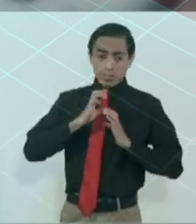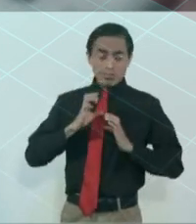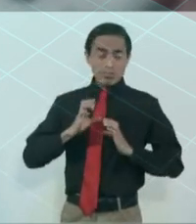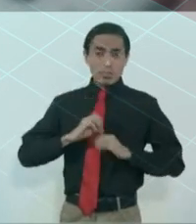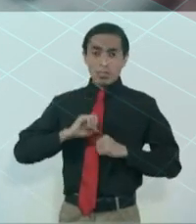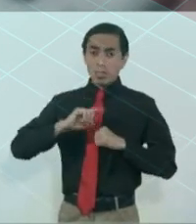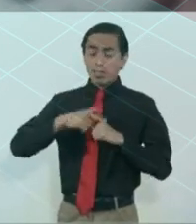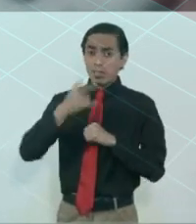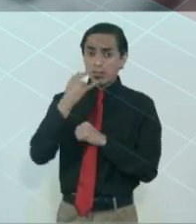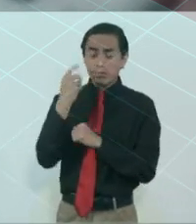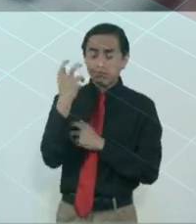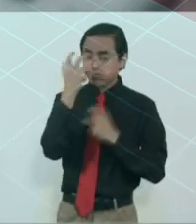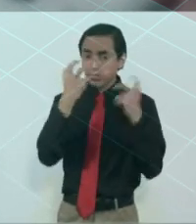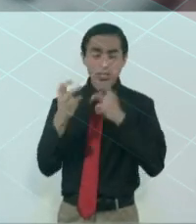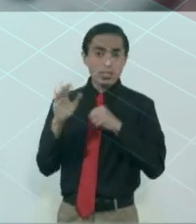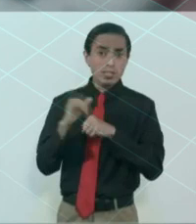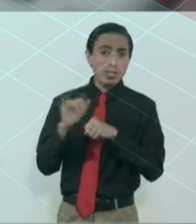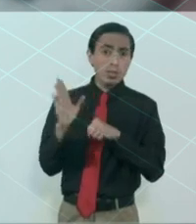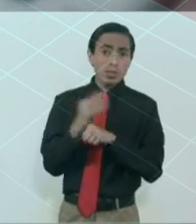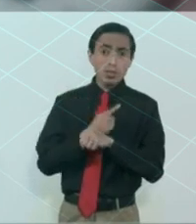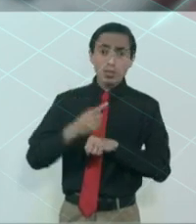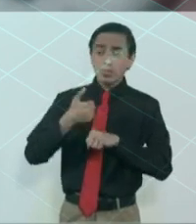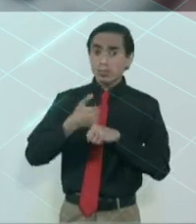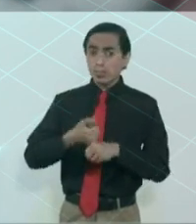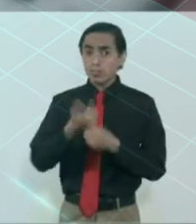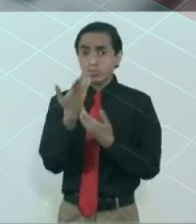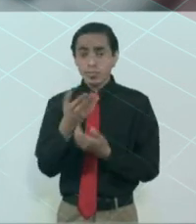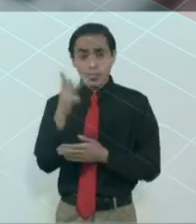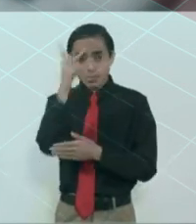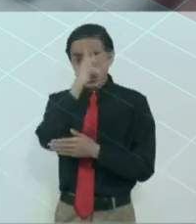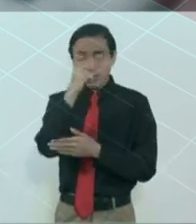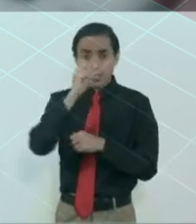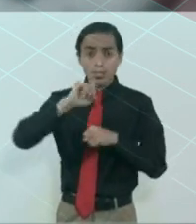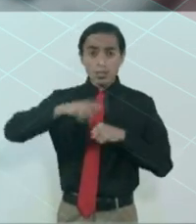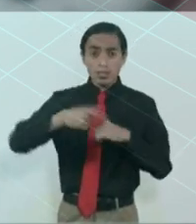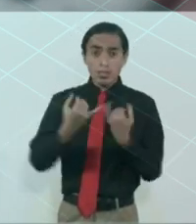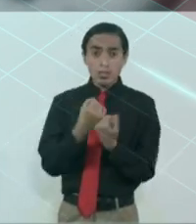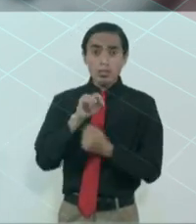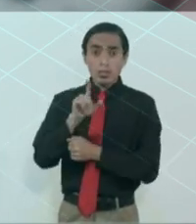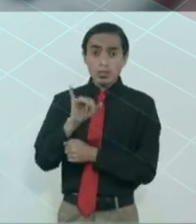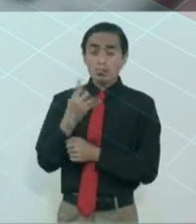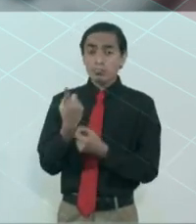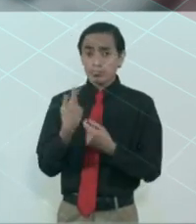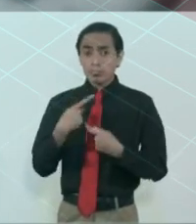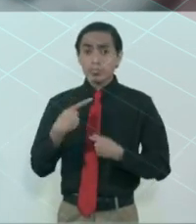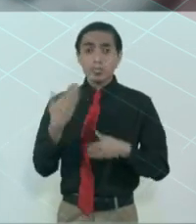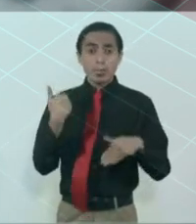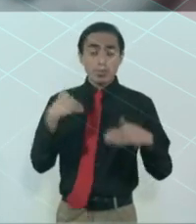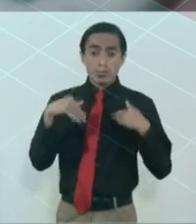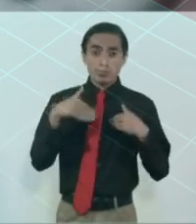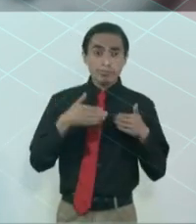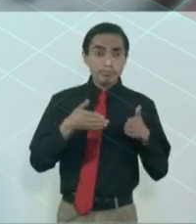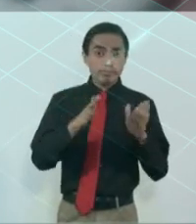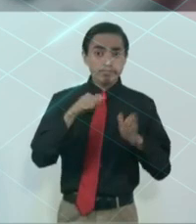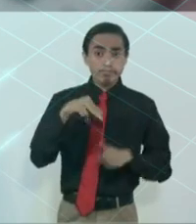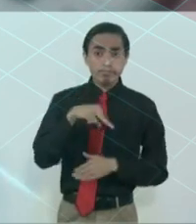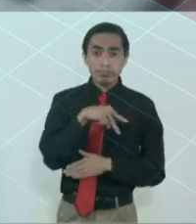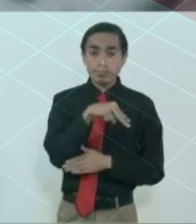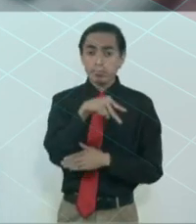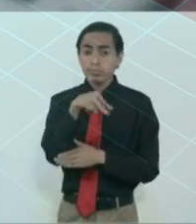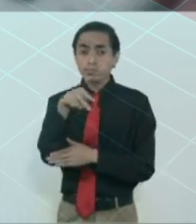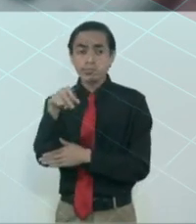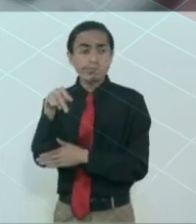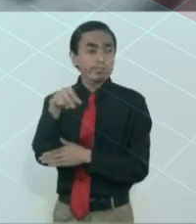tortura física y psicológica. Nazararo se paseaba por los pasillos decidiendo quién